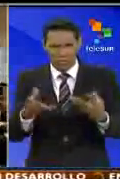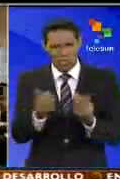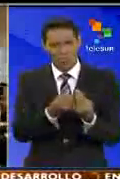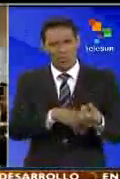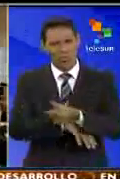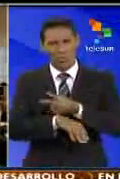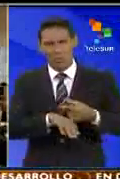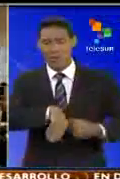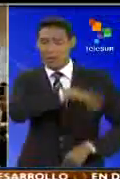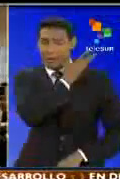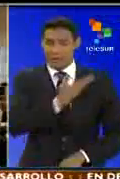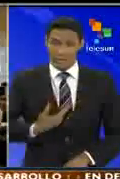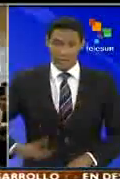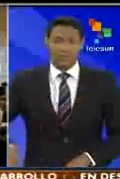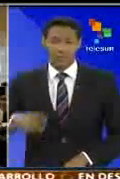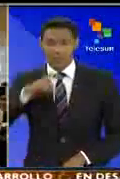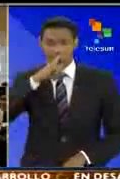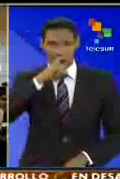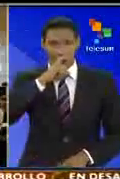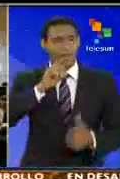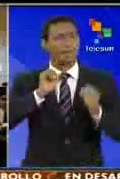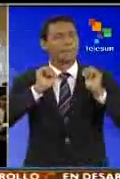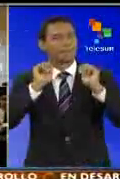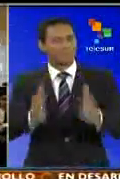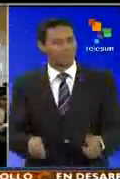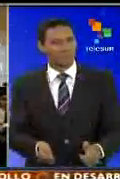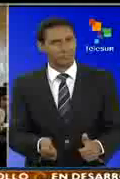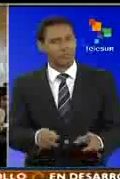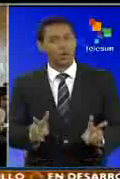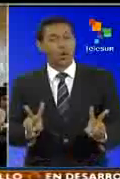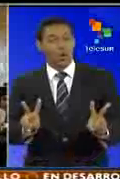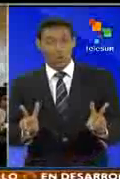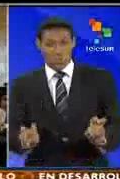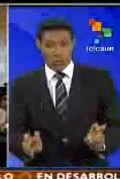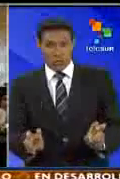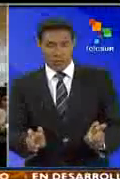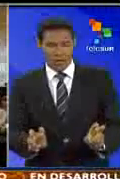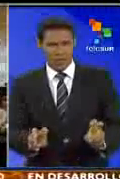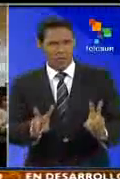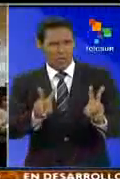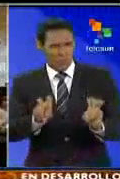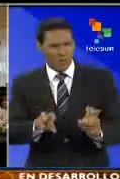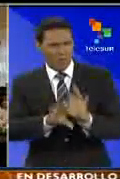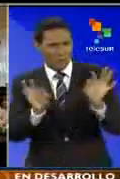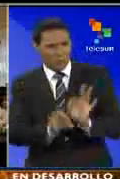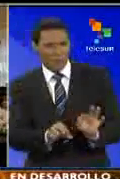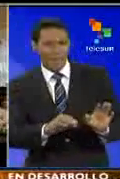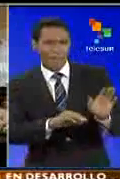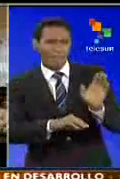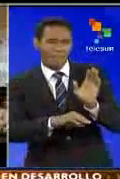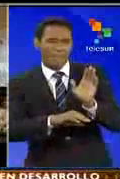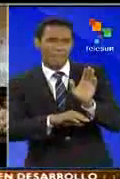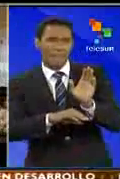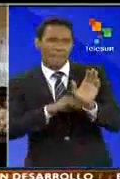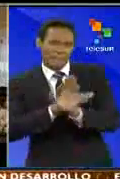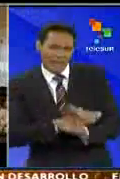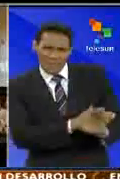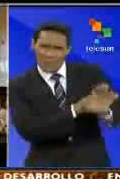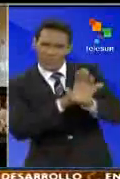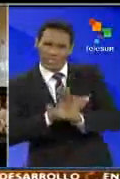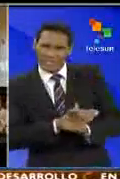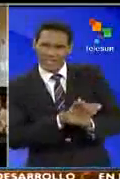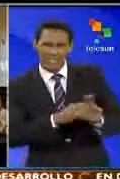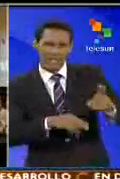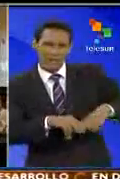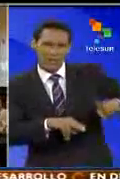nuestro presidente Nicolás Maduro a partir del lanzamiento de una nueva estrategia para proteger principalmente a nuestros niños y nuestras niñas